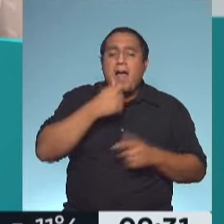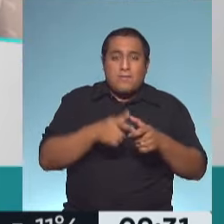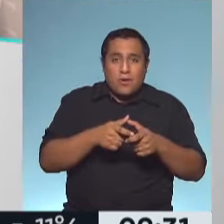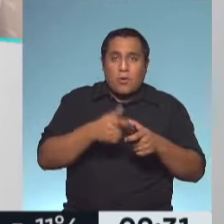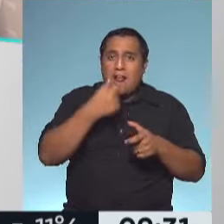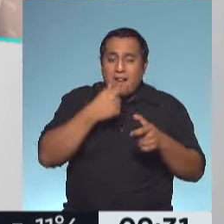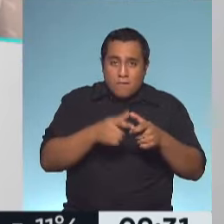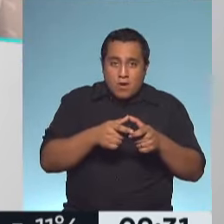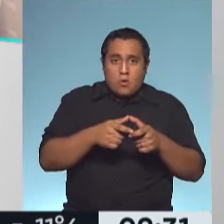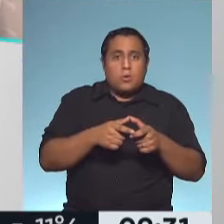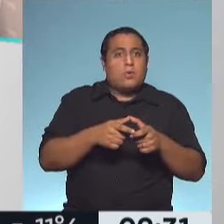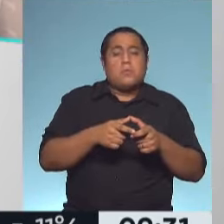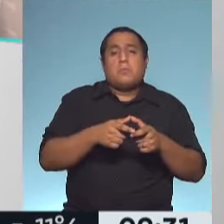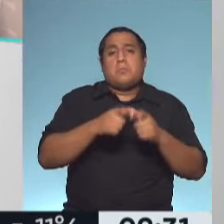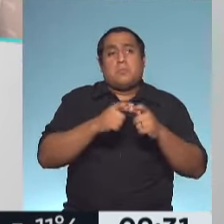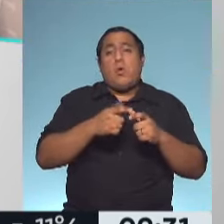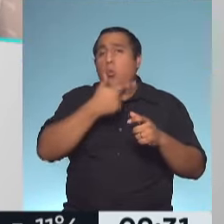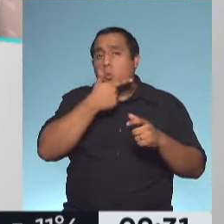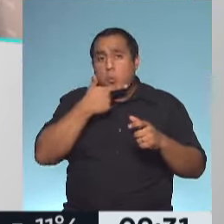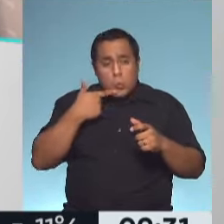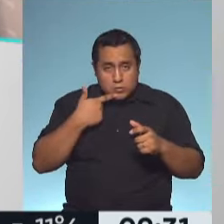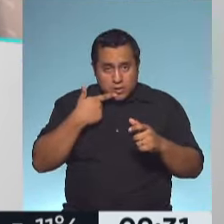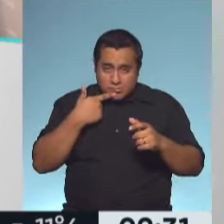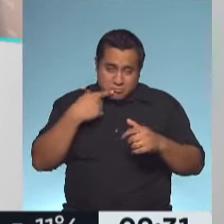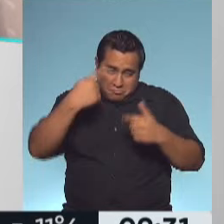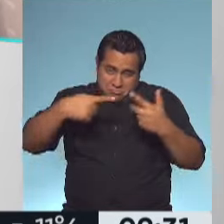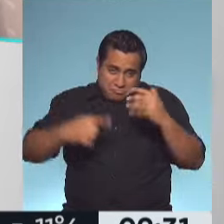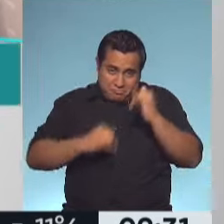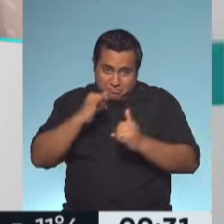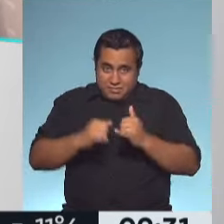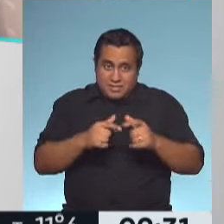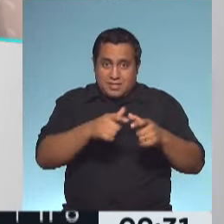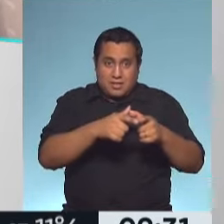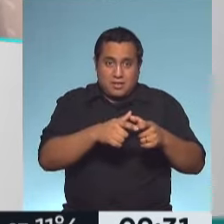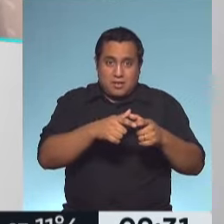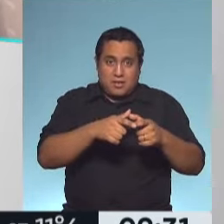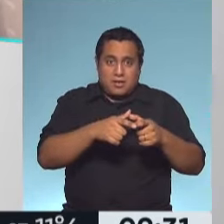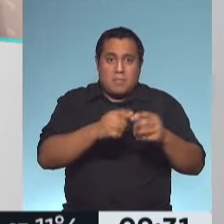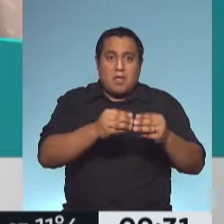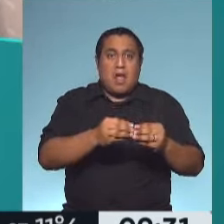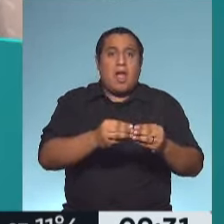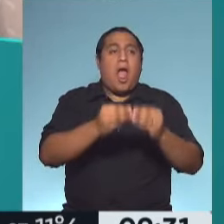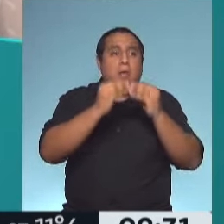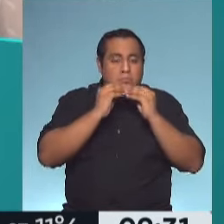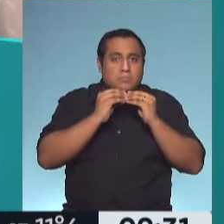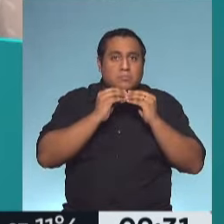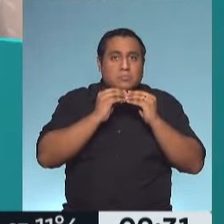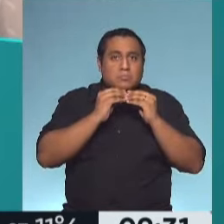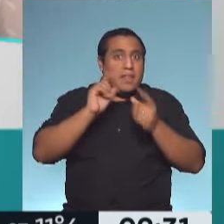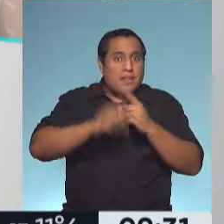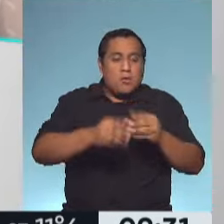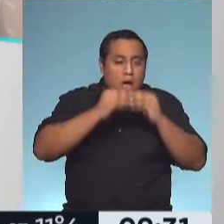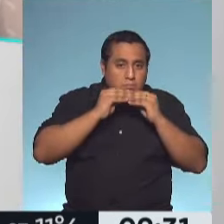porción de estas cosas dulces que estamos hablando, no la comas, no la agarres con la mano y comela directamente,